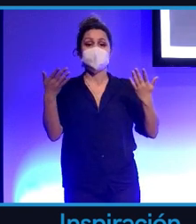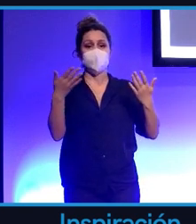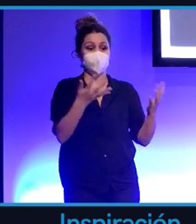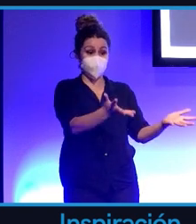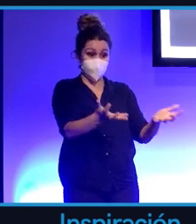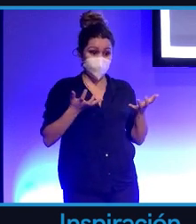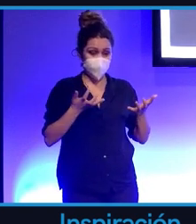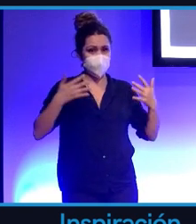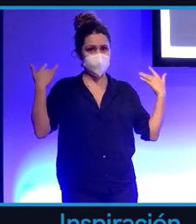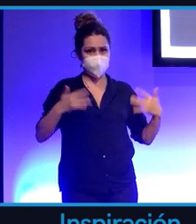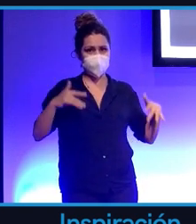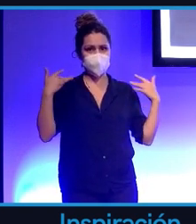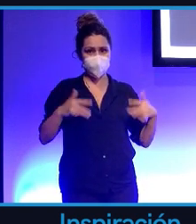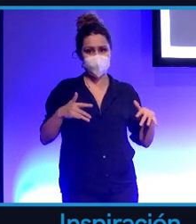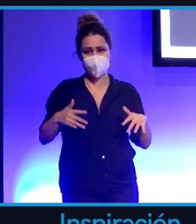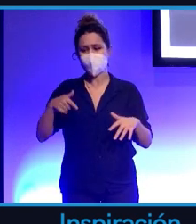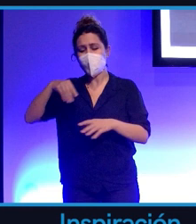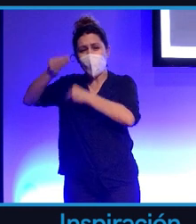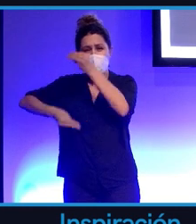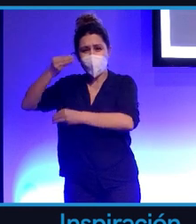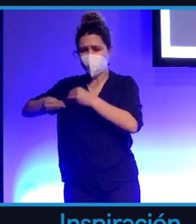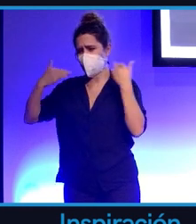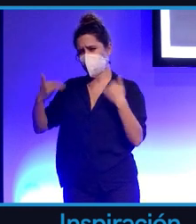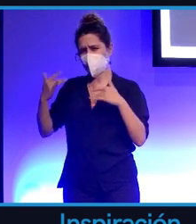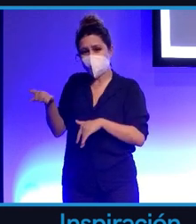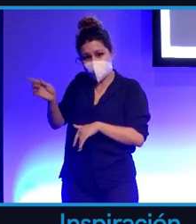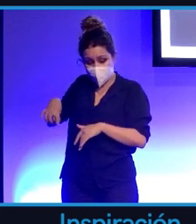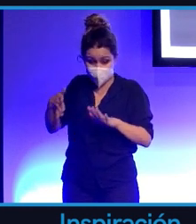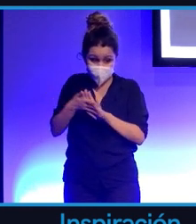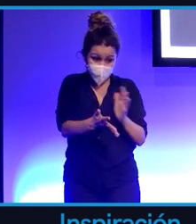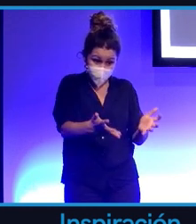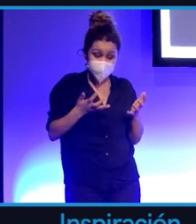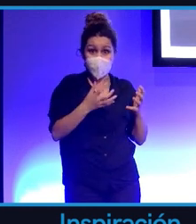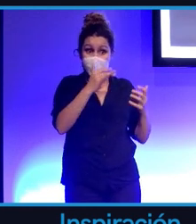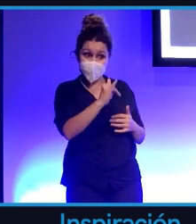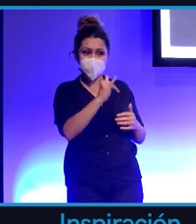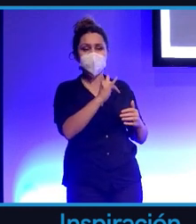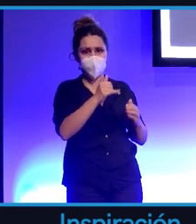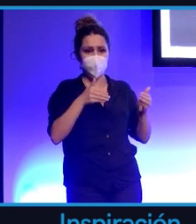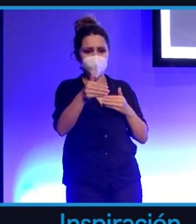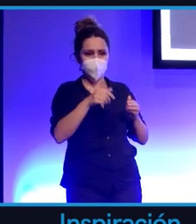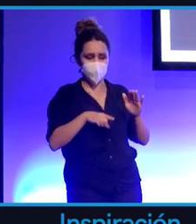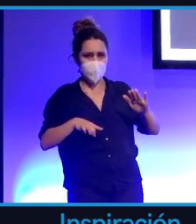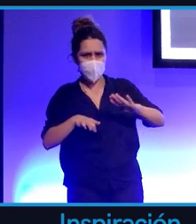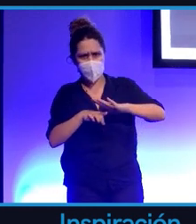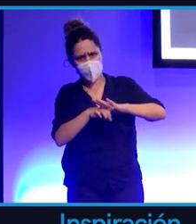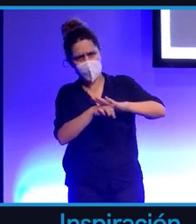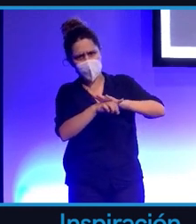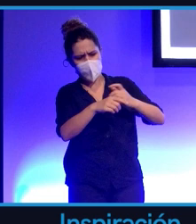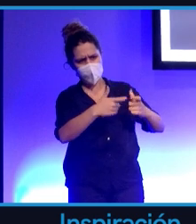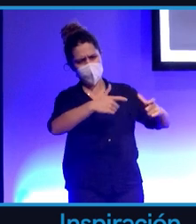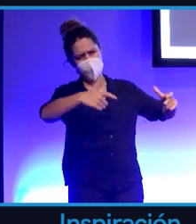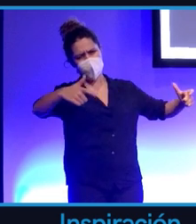beneficios inmensos. Los hay y los habrá cada vez mayores, porque esto no está nada más que empezando.